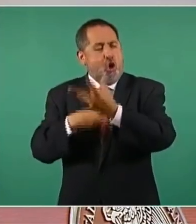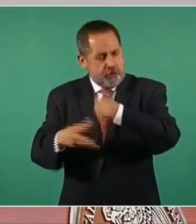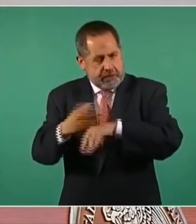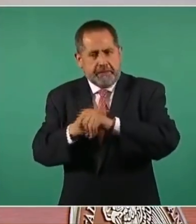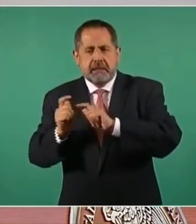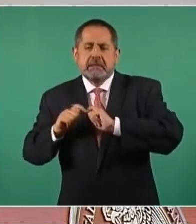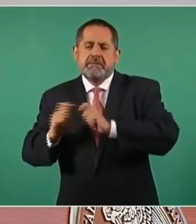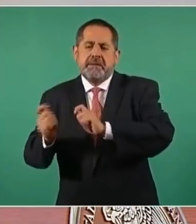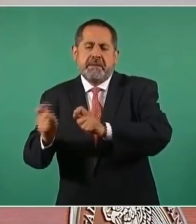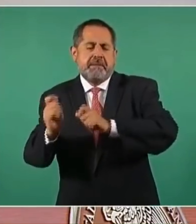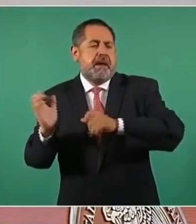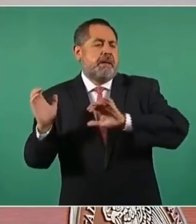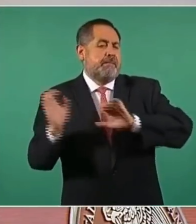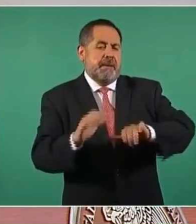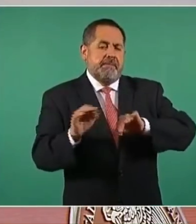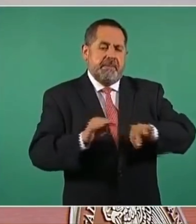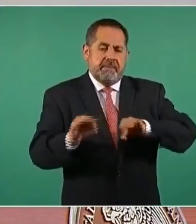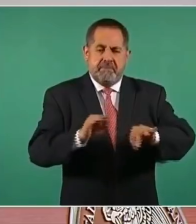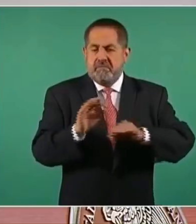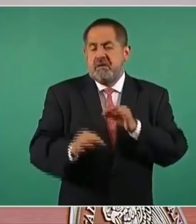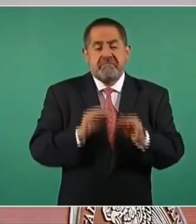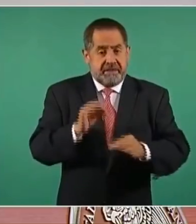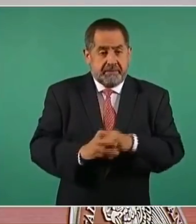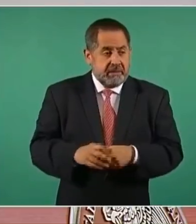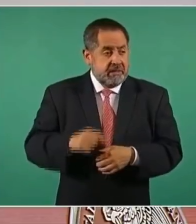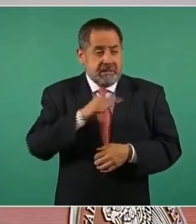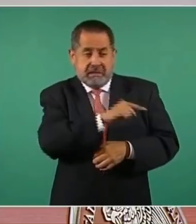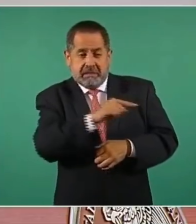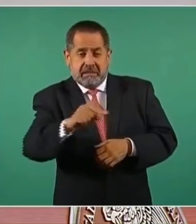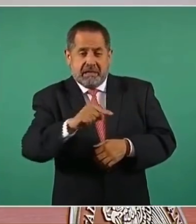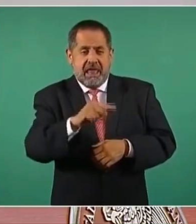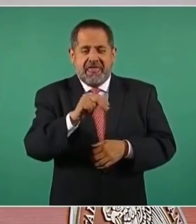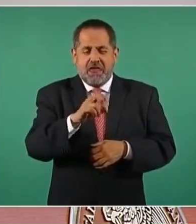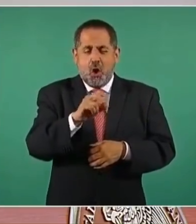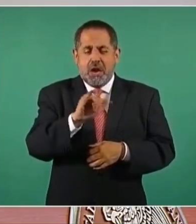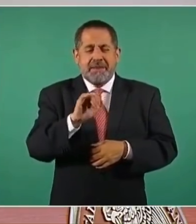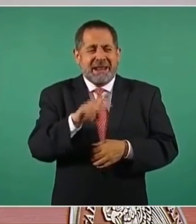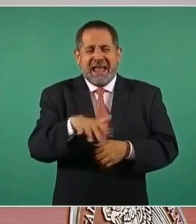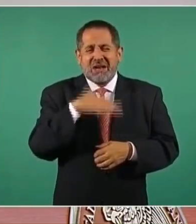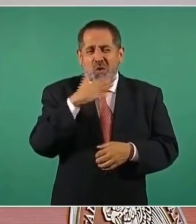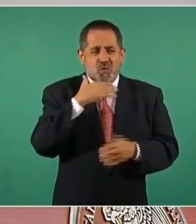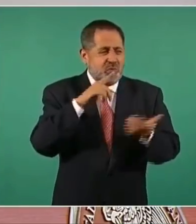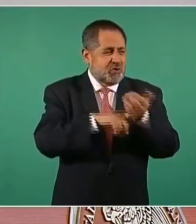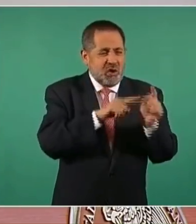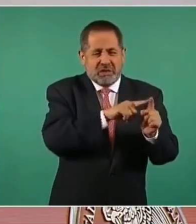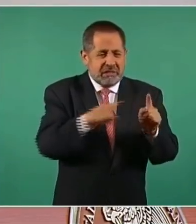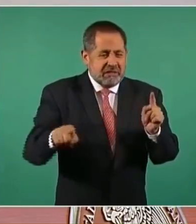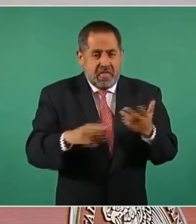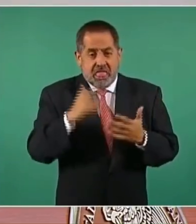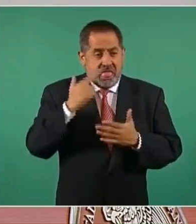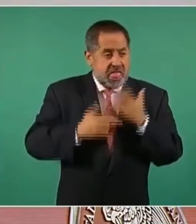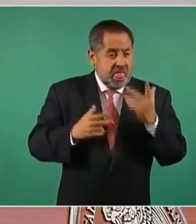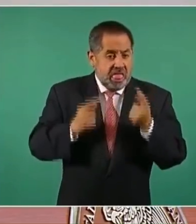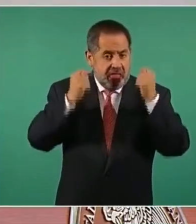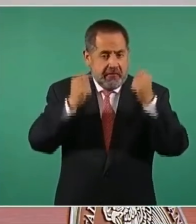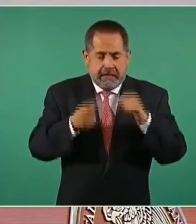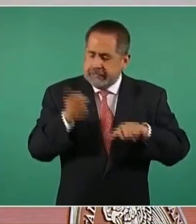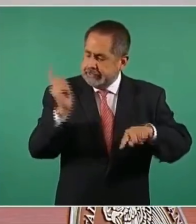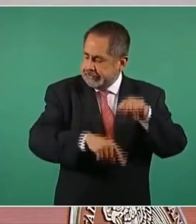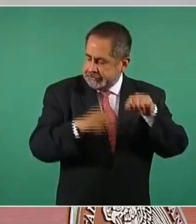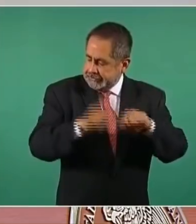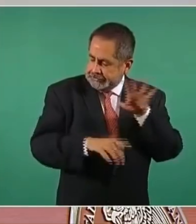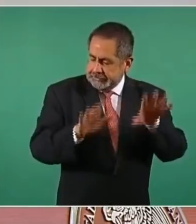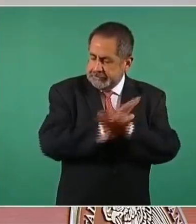familiares afectados por la corrupción neoliberal o por la violación de Estado, como los